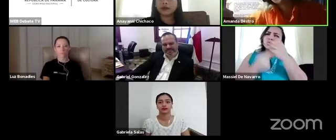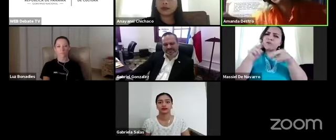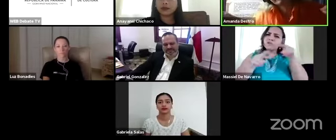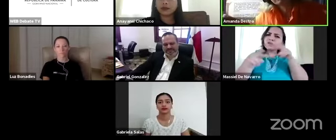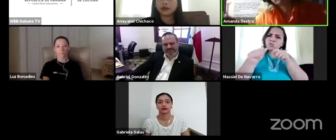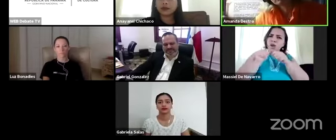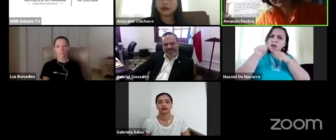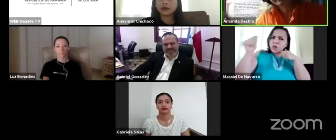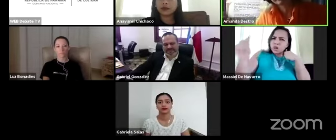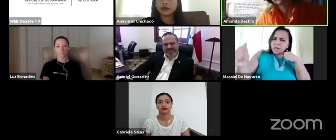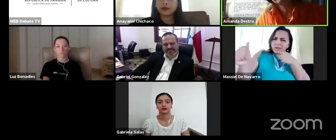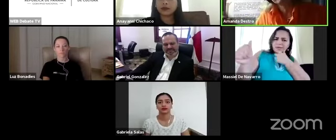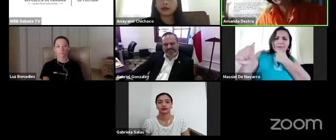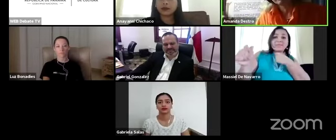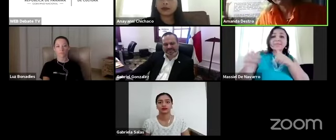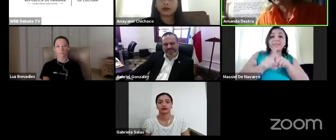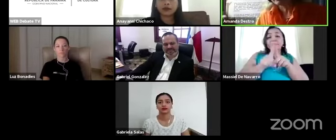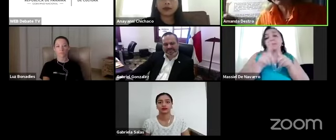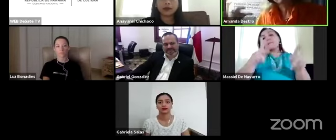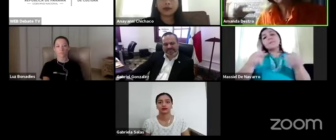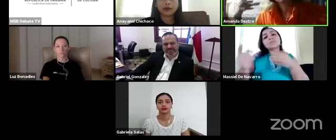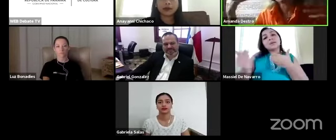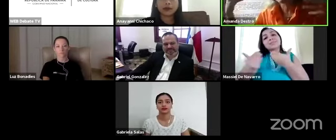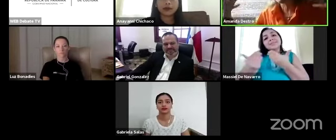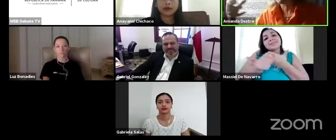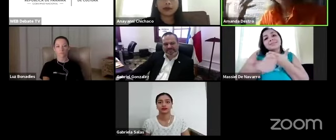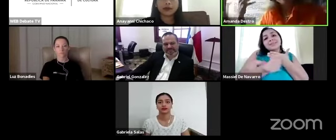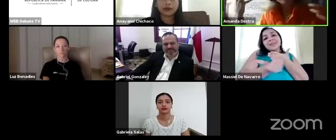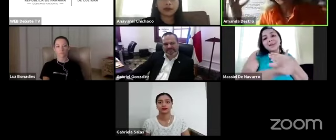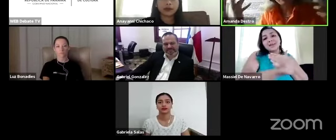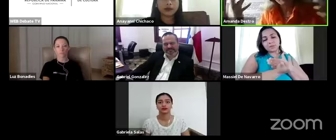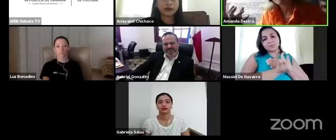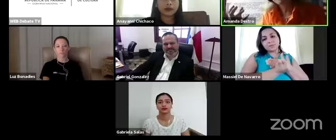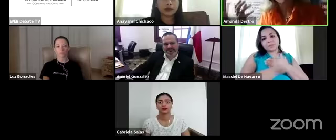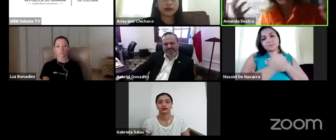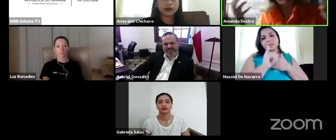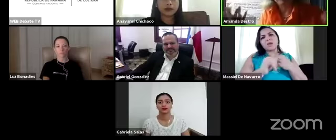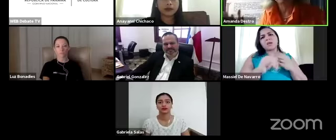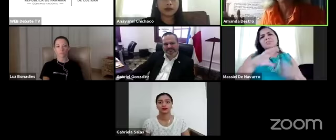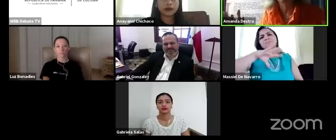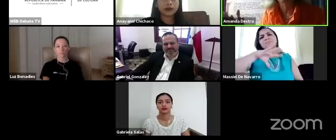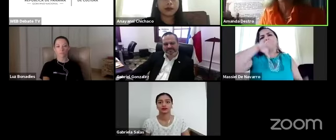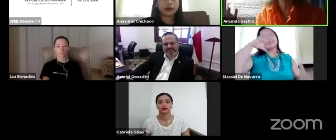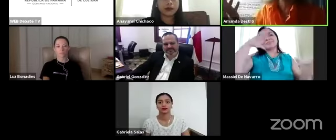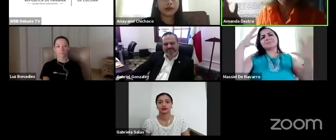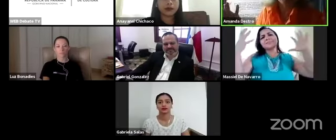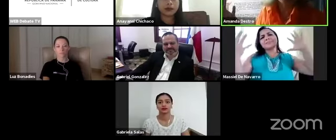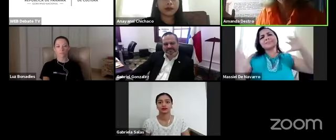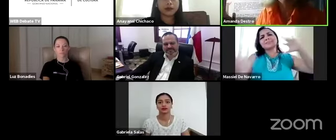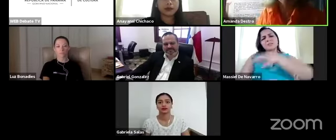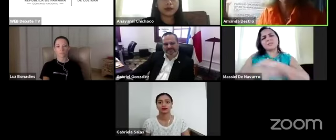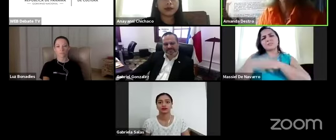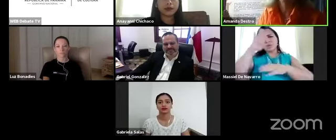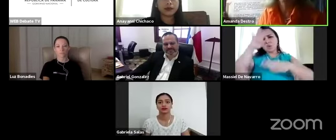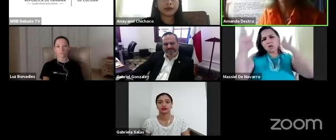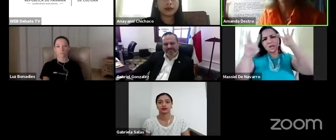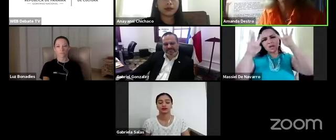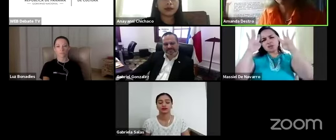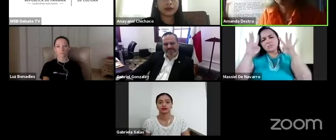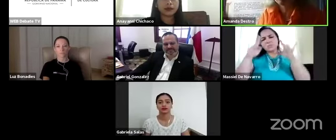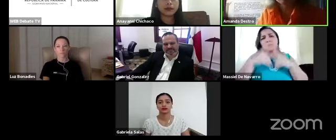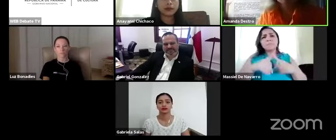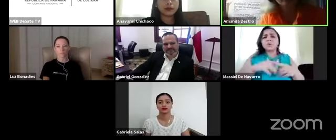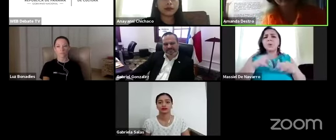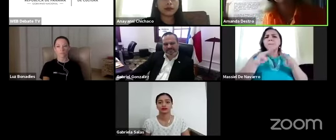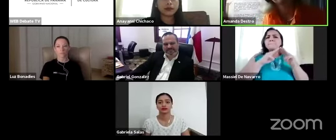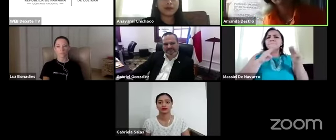para los que tenemos cerca es todo un cambio creativo pero quien dijo que los museos